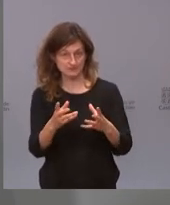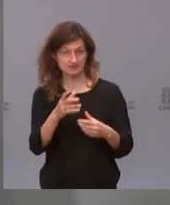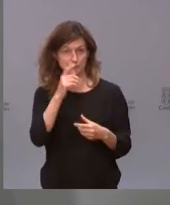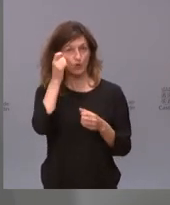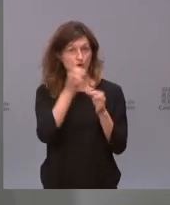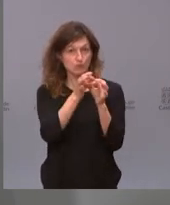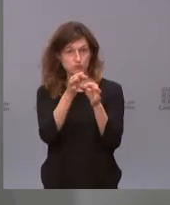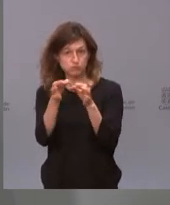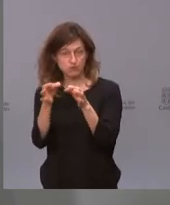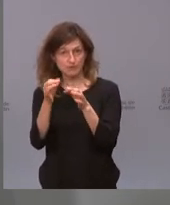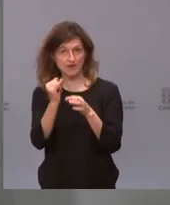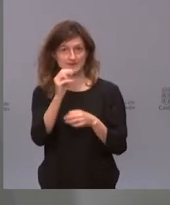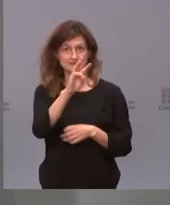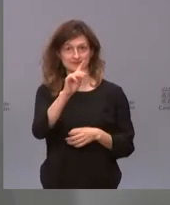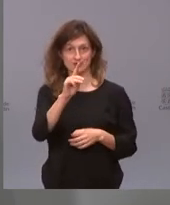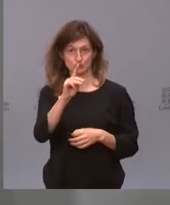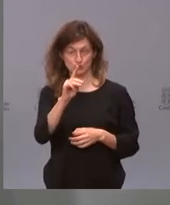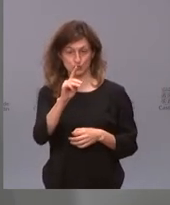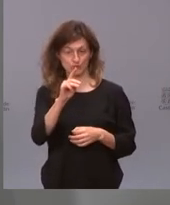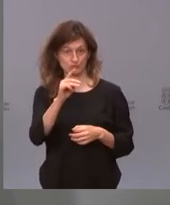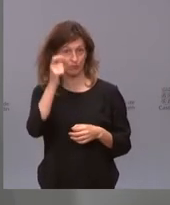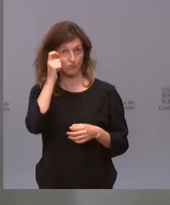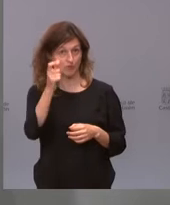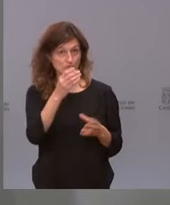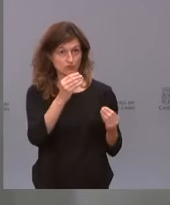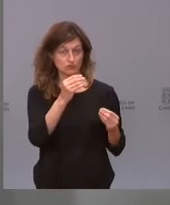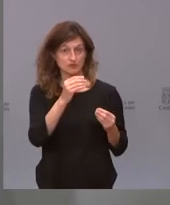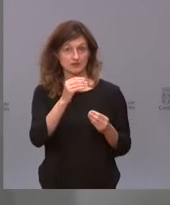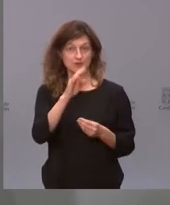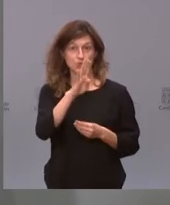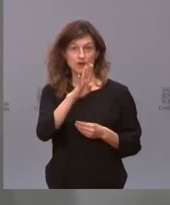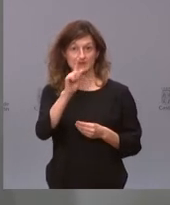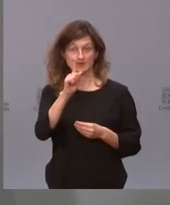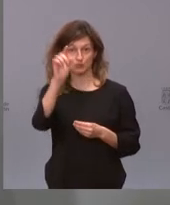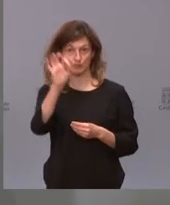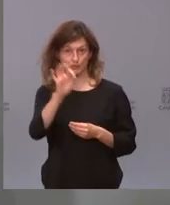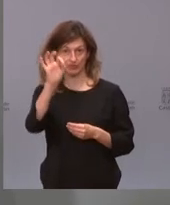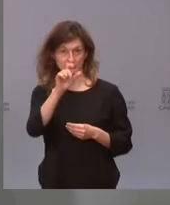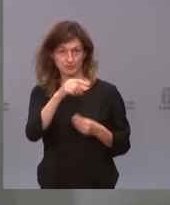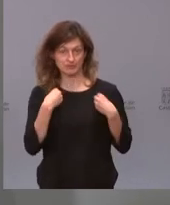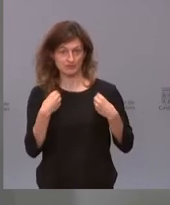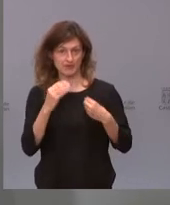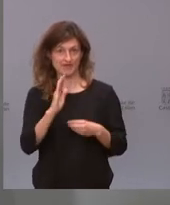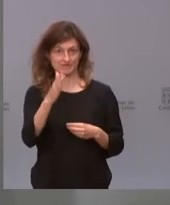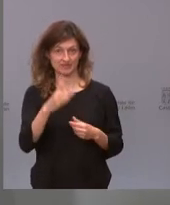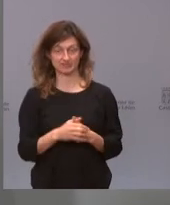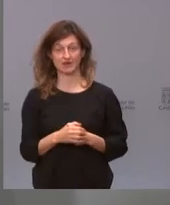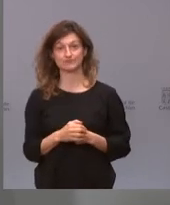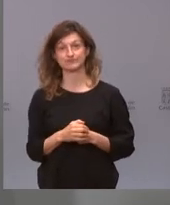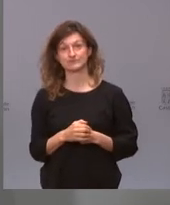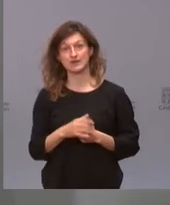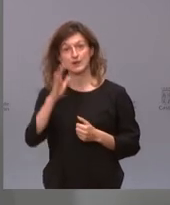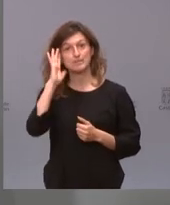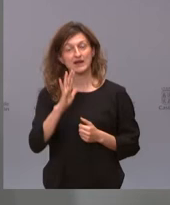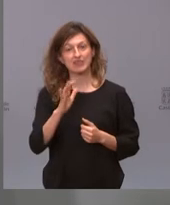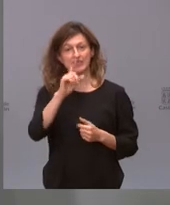municipios los que tenemos, son 31 de la cantidad de municipios que tenemos, pero es el 41% de la población la que está afectada. Es decir, que parece que